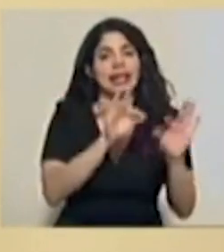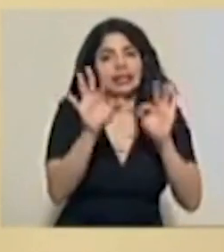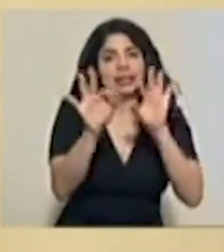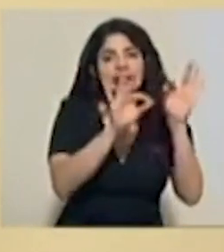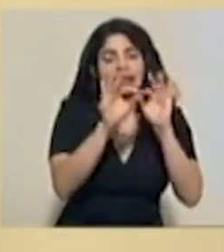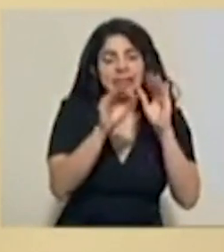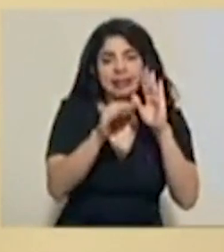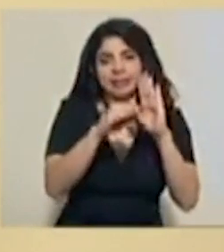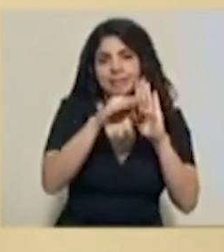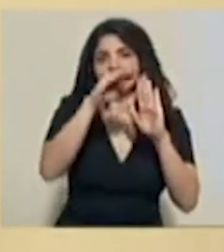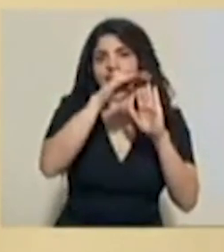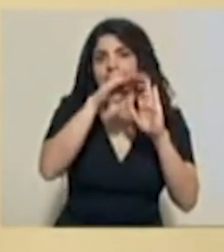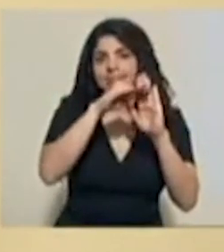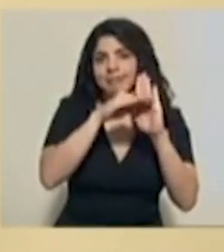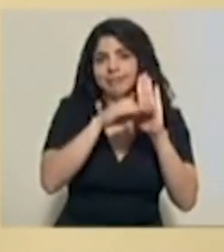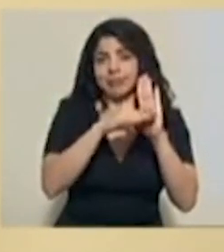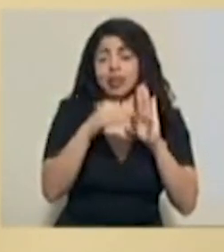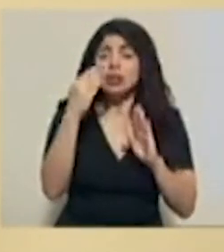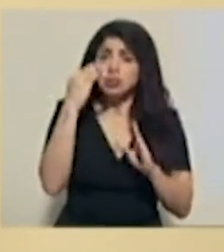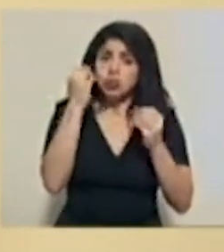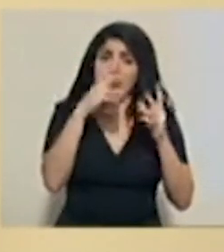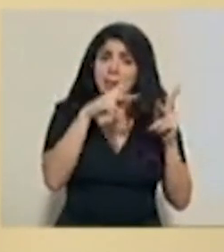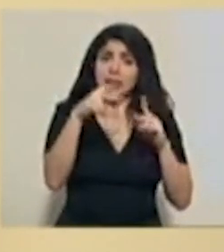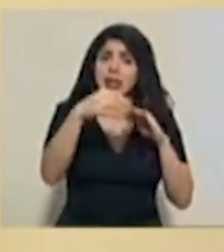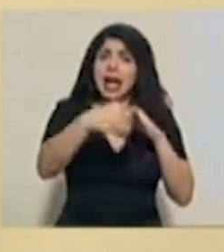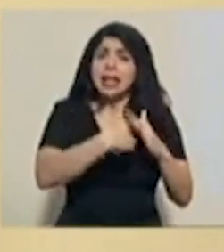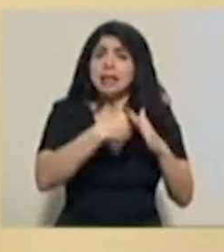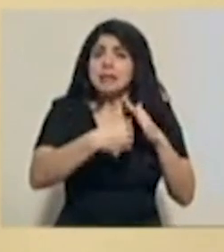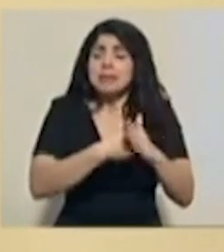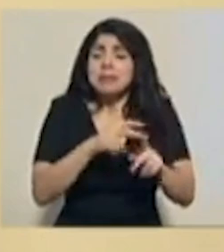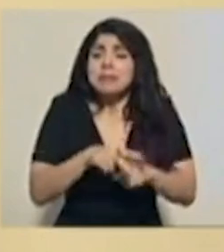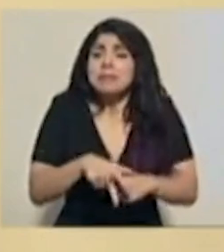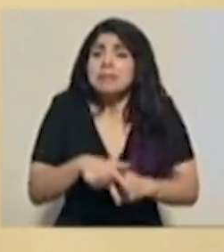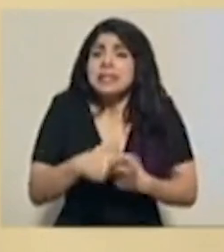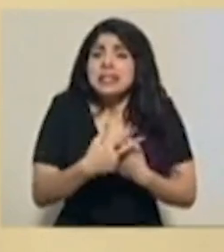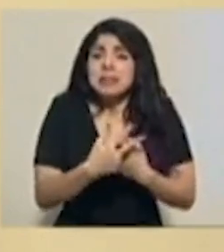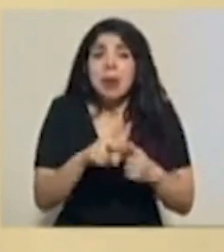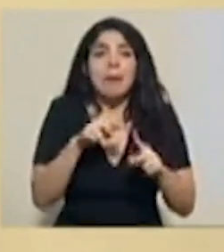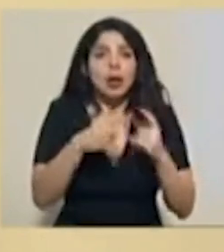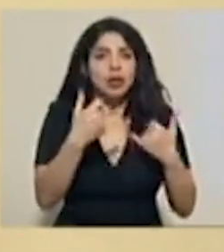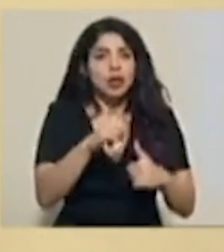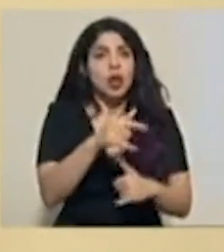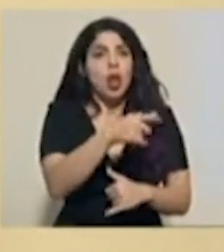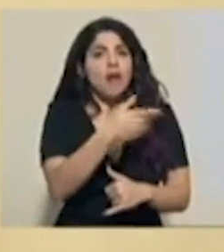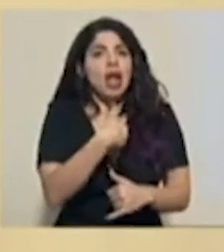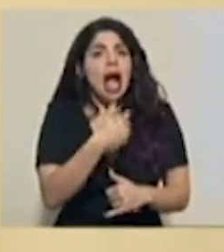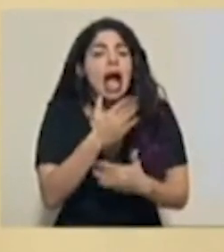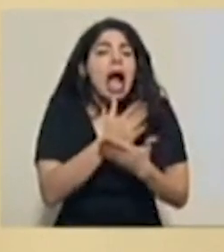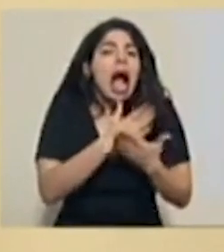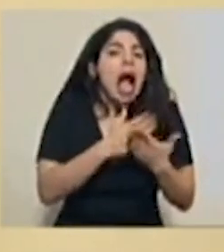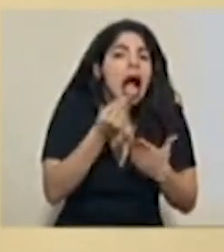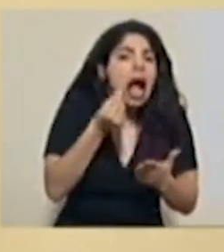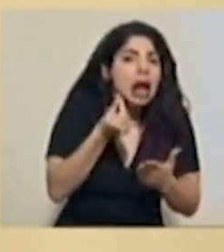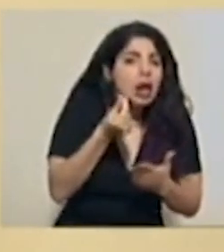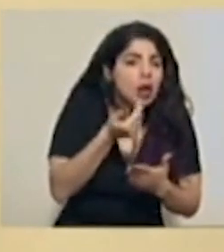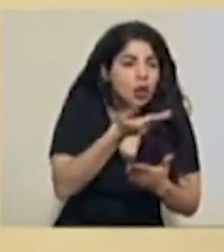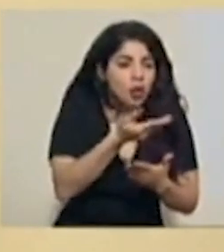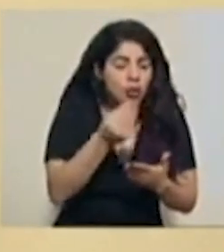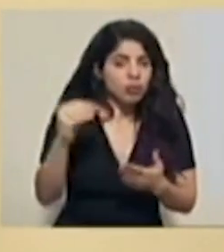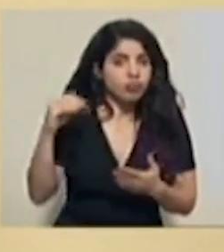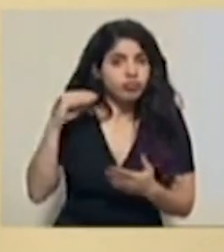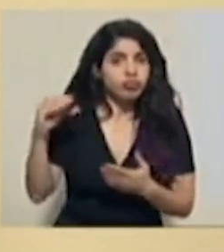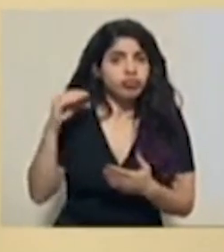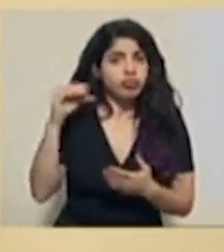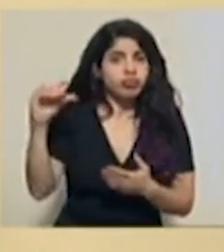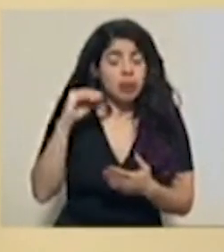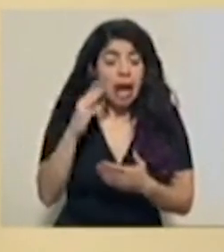personas entraron en el primer momento, pero todavía, por ejemplo, reportan algún ingreso, algún ingreso que en algunos casos